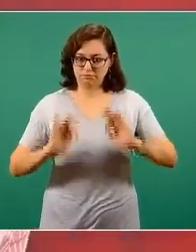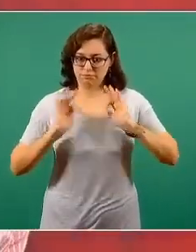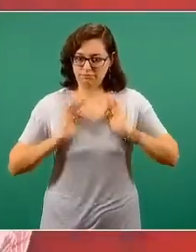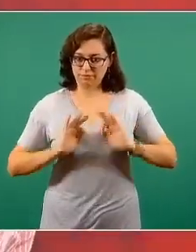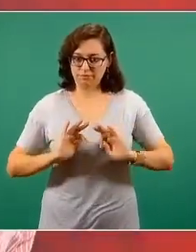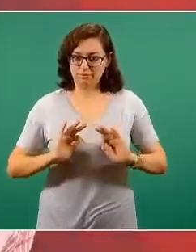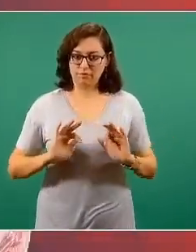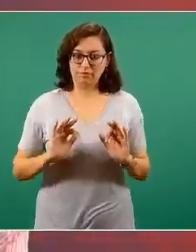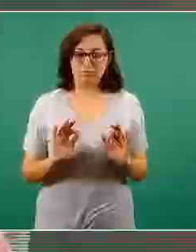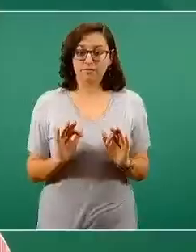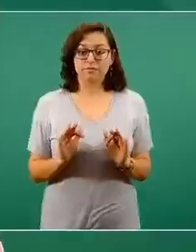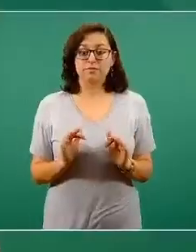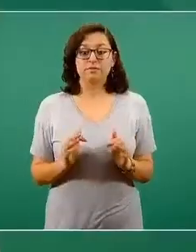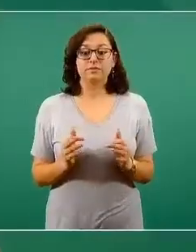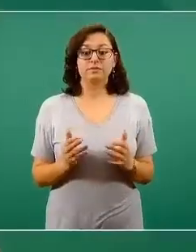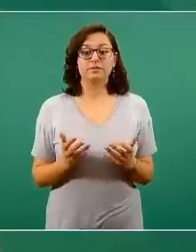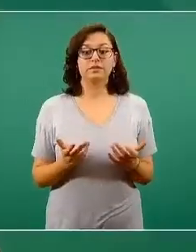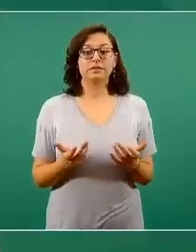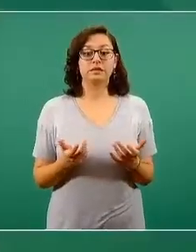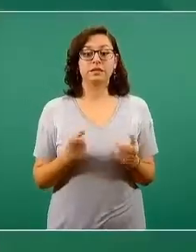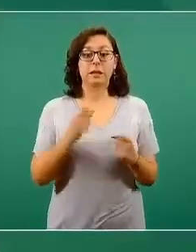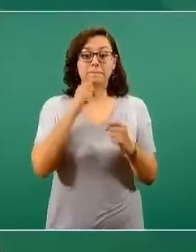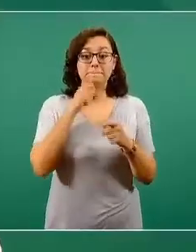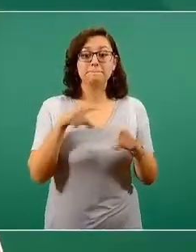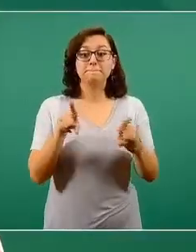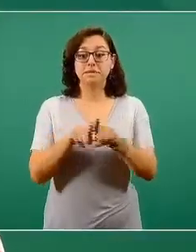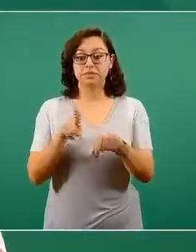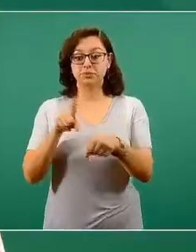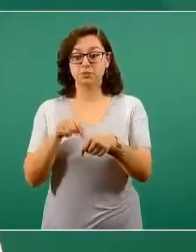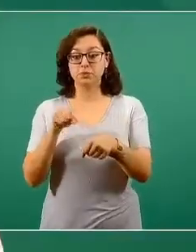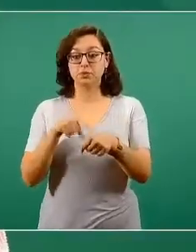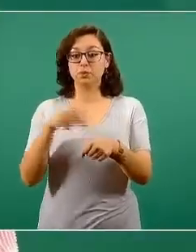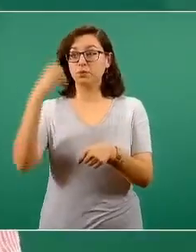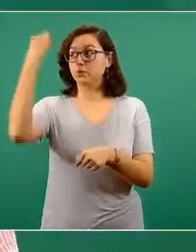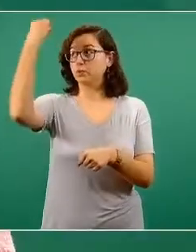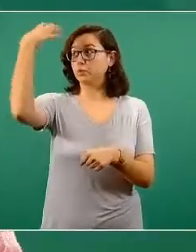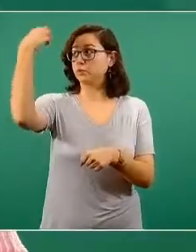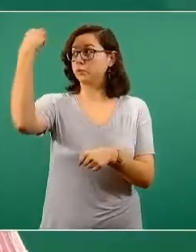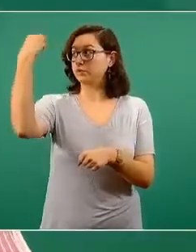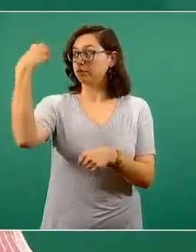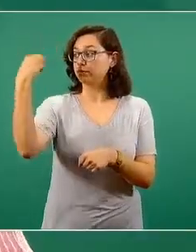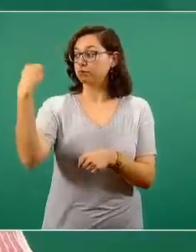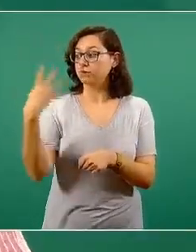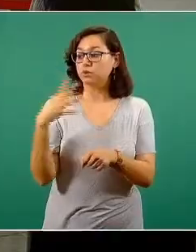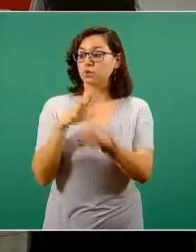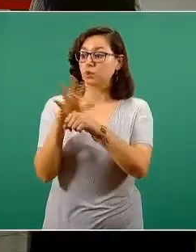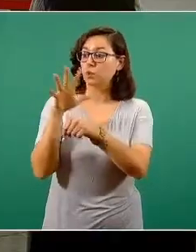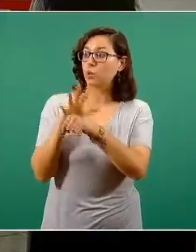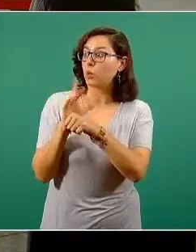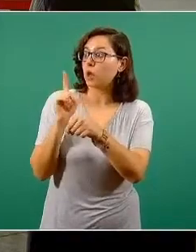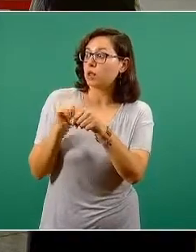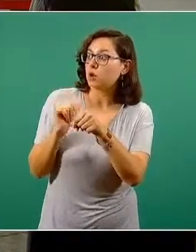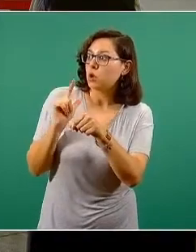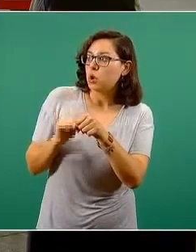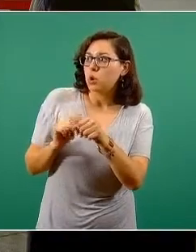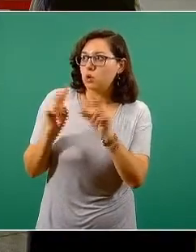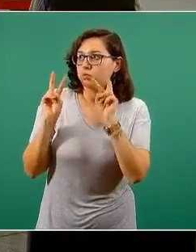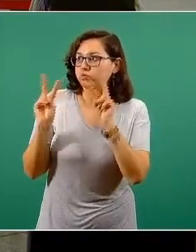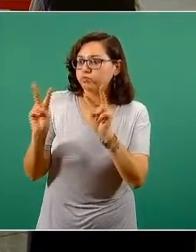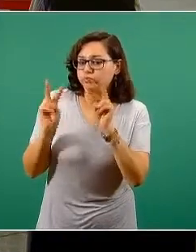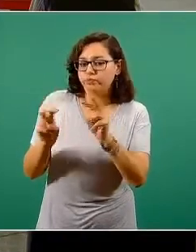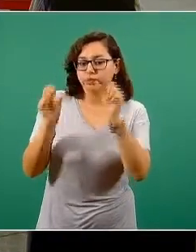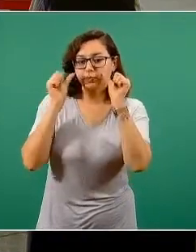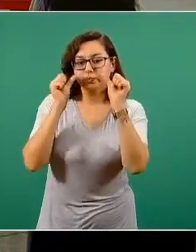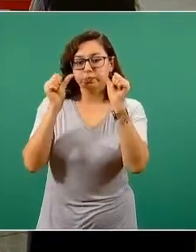seguir teniendo un apego muy importante al semáforo de riesgo epidemiológico para cada una de las entidades federativas, tanto la